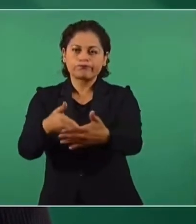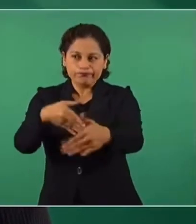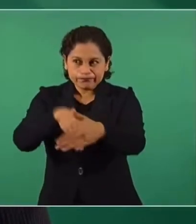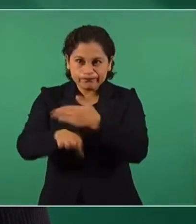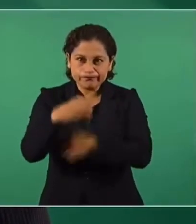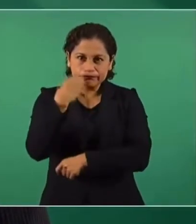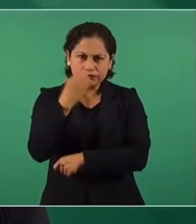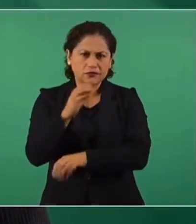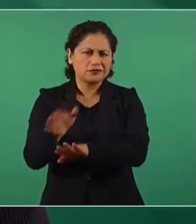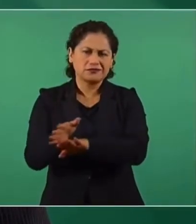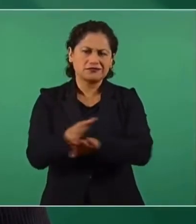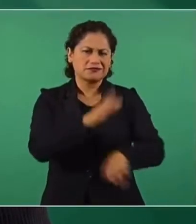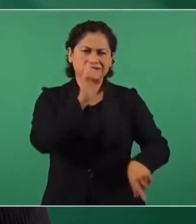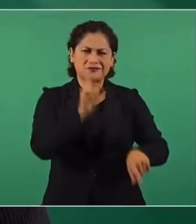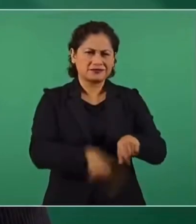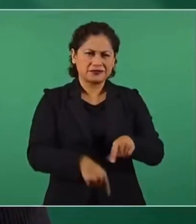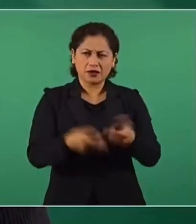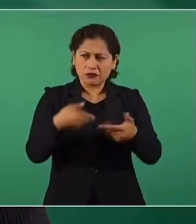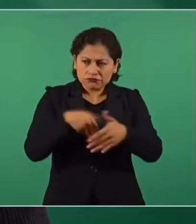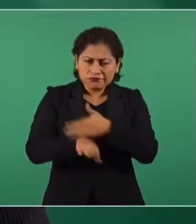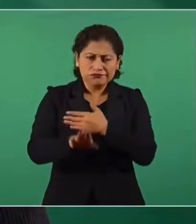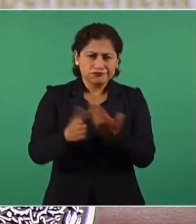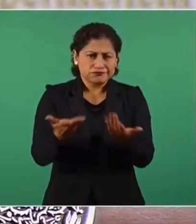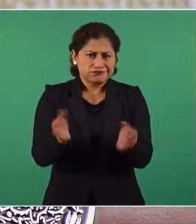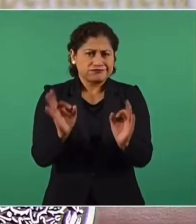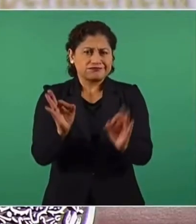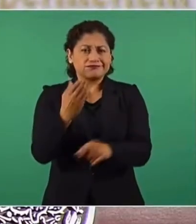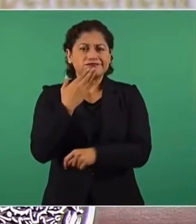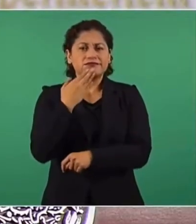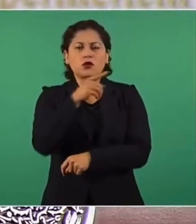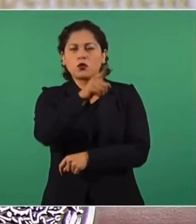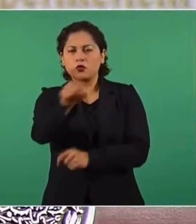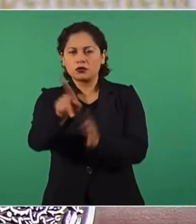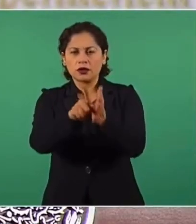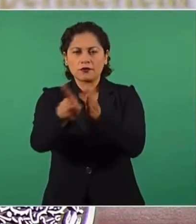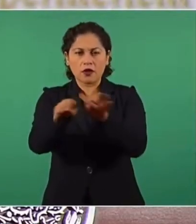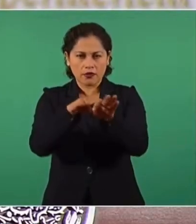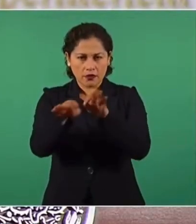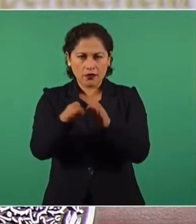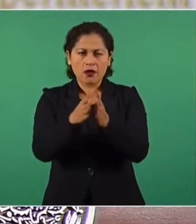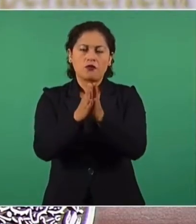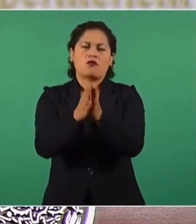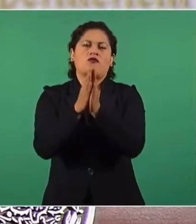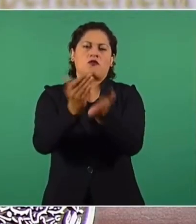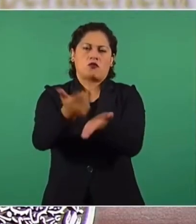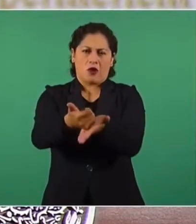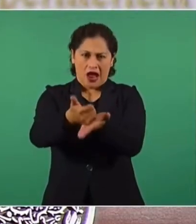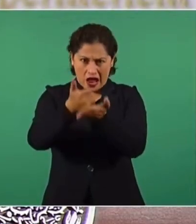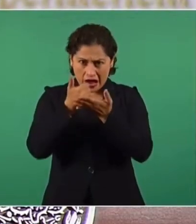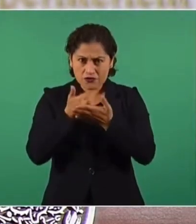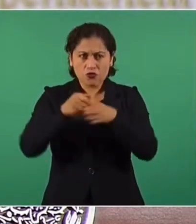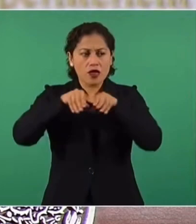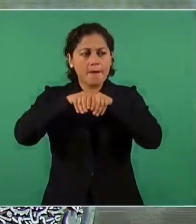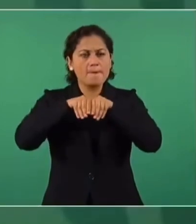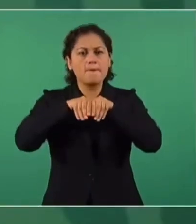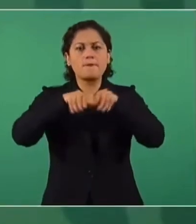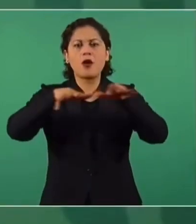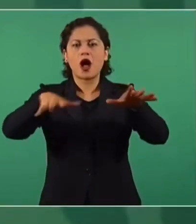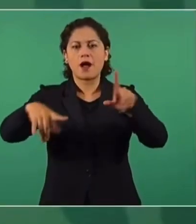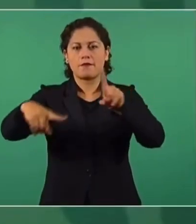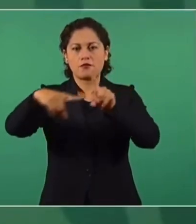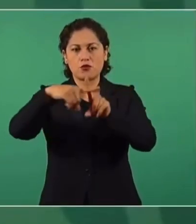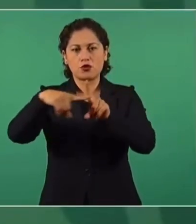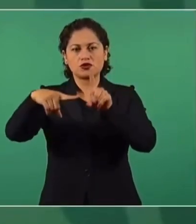gusto. Pero ayúdenos mejor precisamente a hacer esa comunicación de lo que nuestros niños quieren